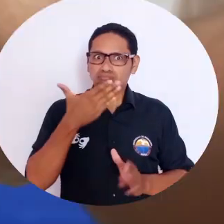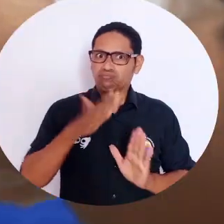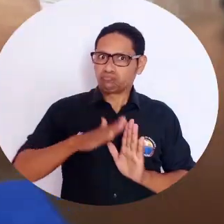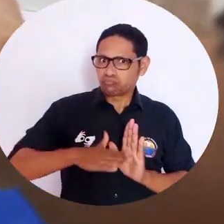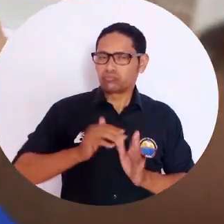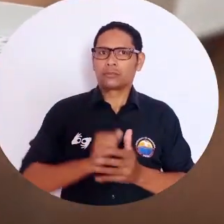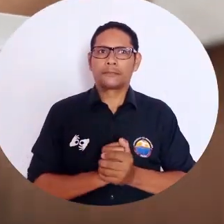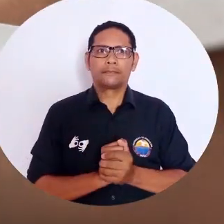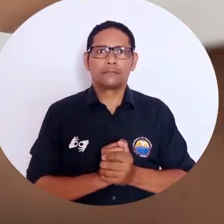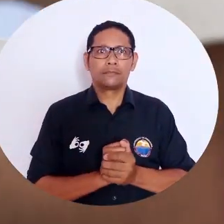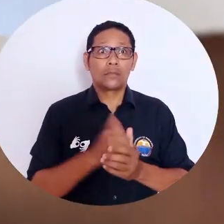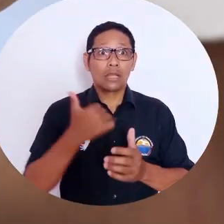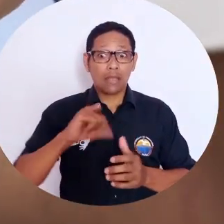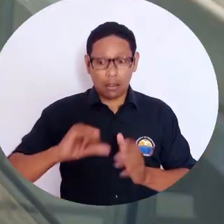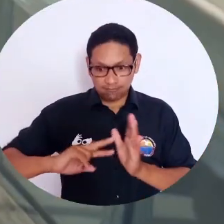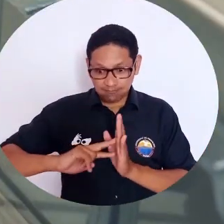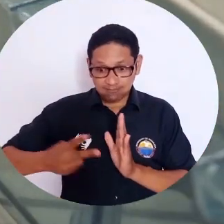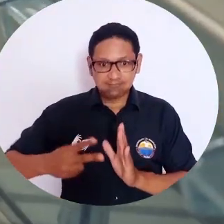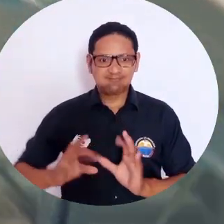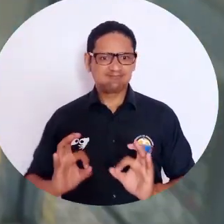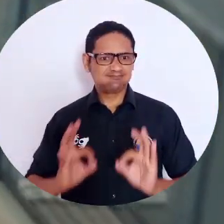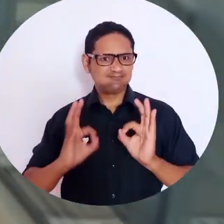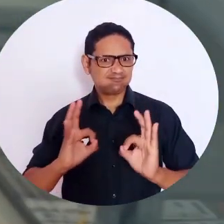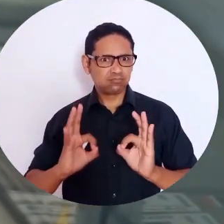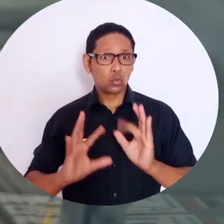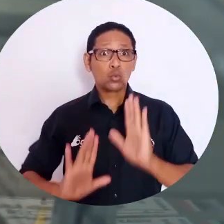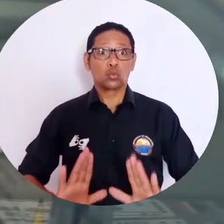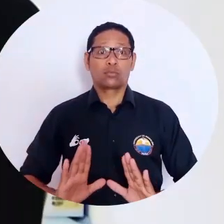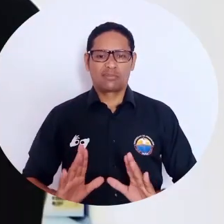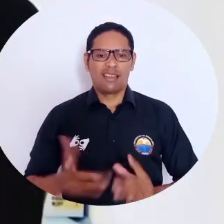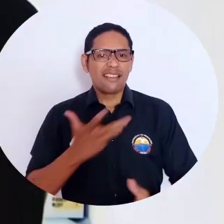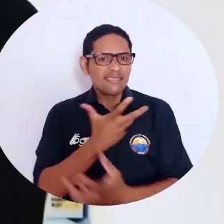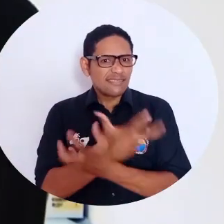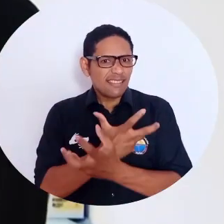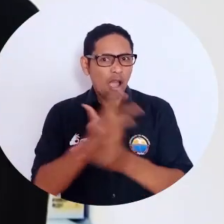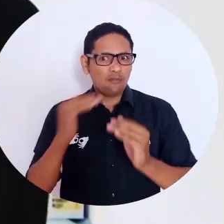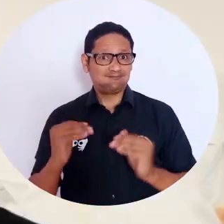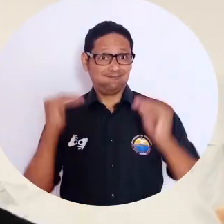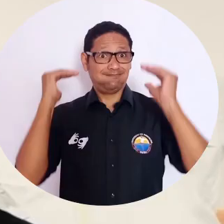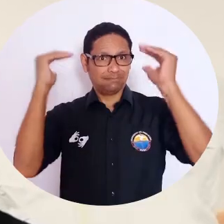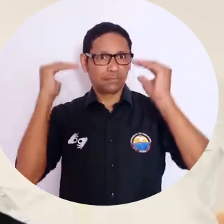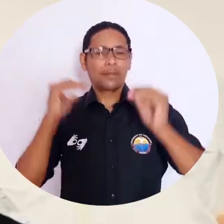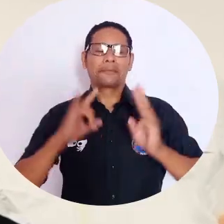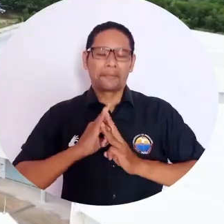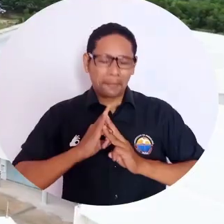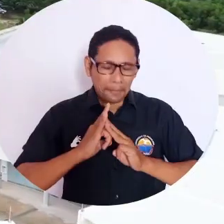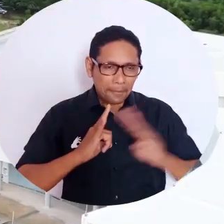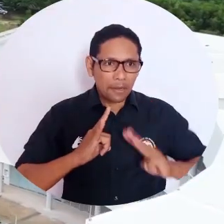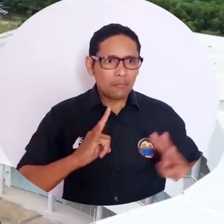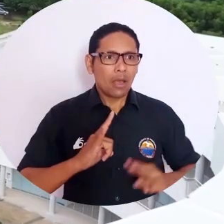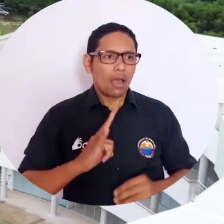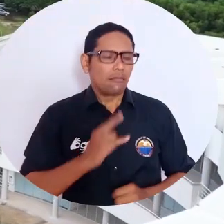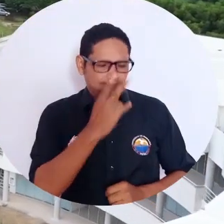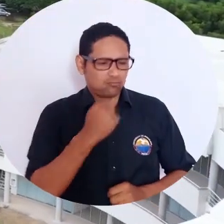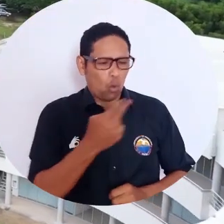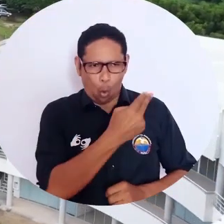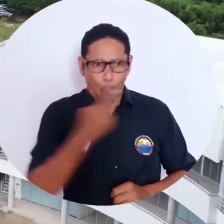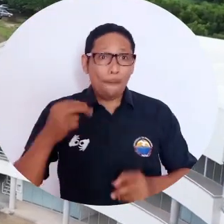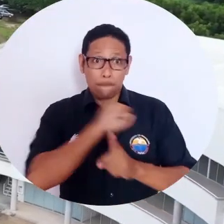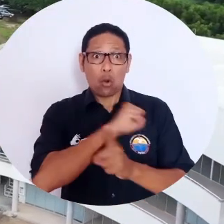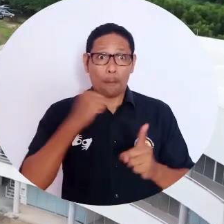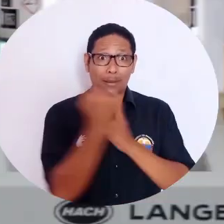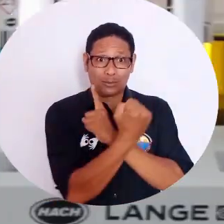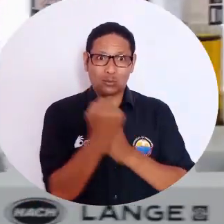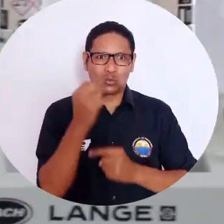costo. A través de técnicas de última generación, la adecuación de laboratorios y el alto nivel científico del personal, esta Casa de Estudios Superiores